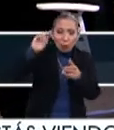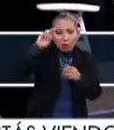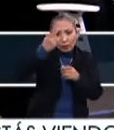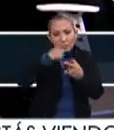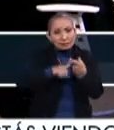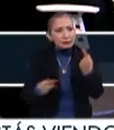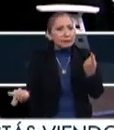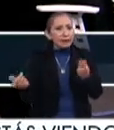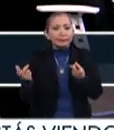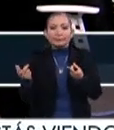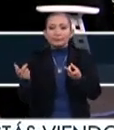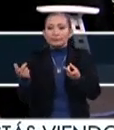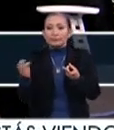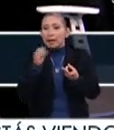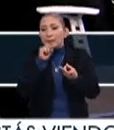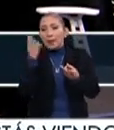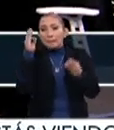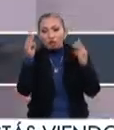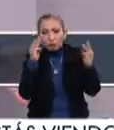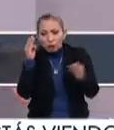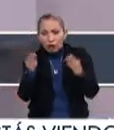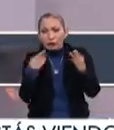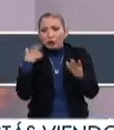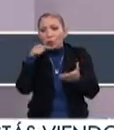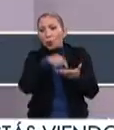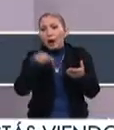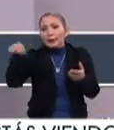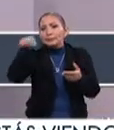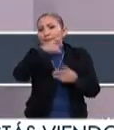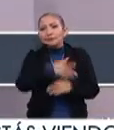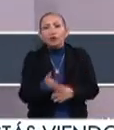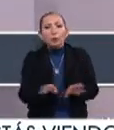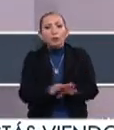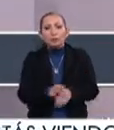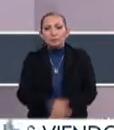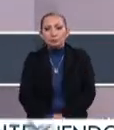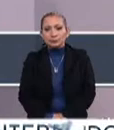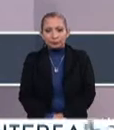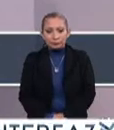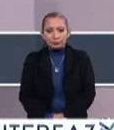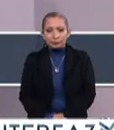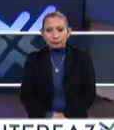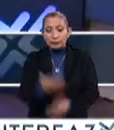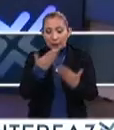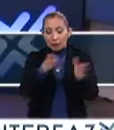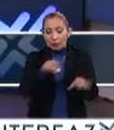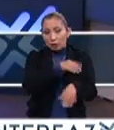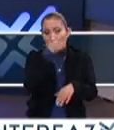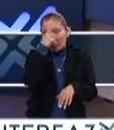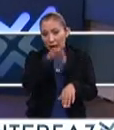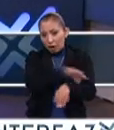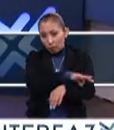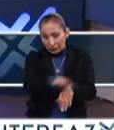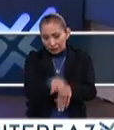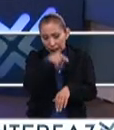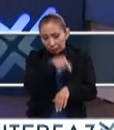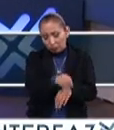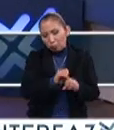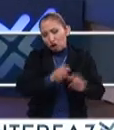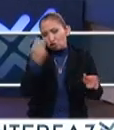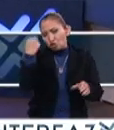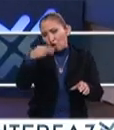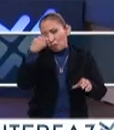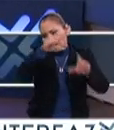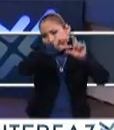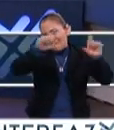universidades y también los museos, las sedes, etcétera? ¿Cómo es este proceso? El Abierto Mexicano de Diseño, pues creo que explica muy bien por